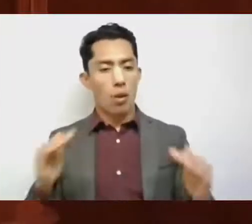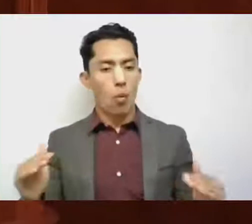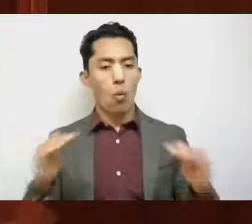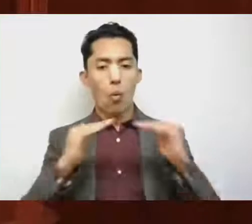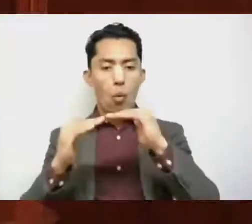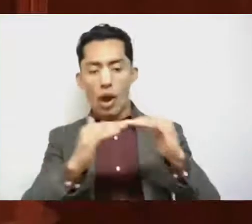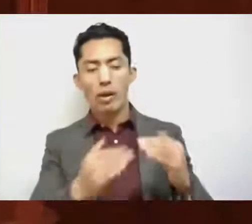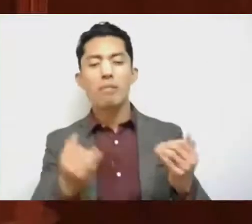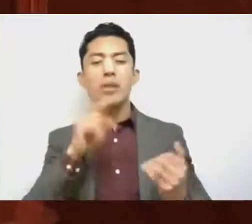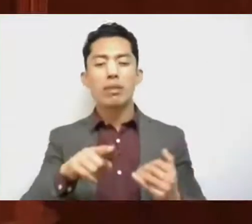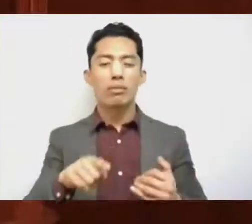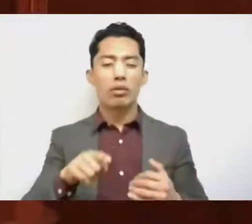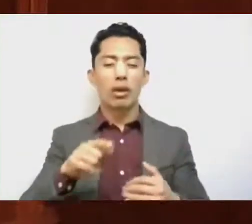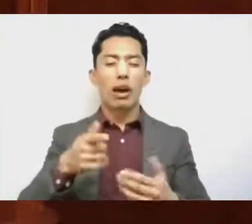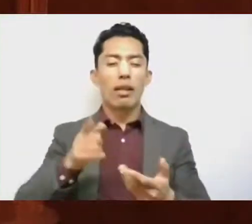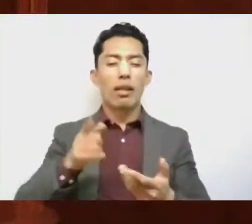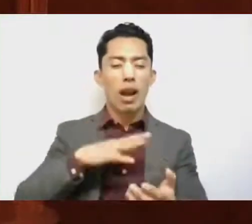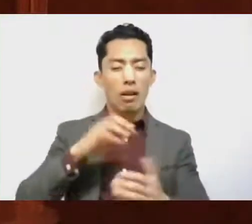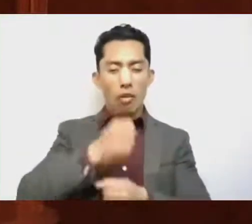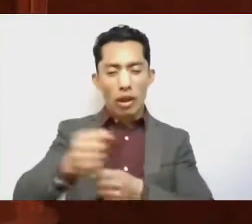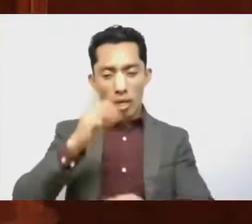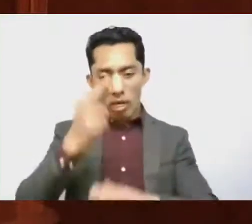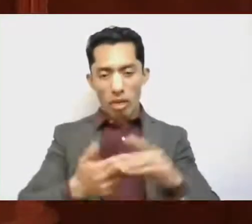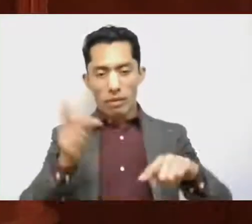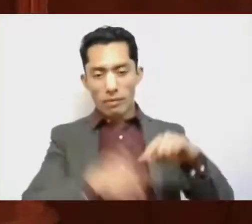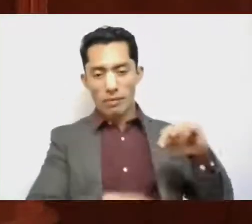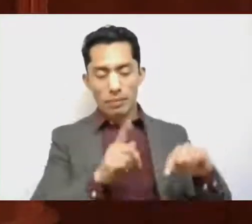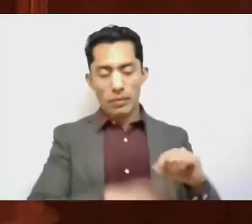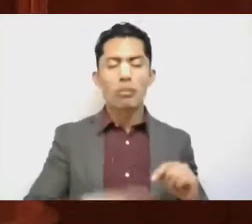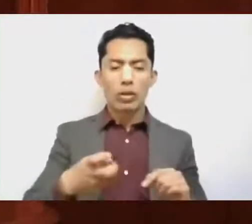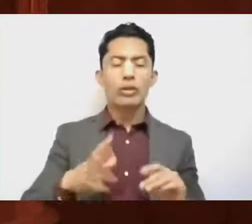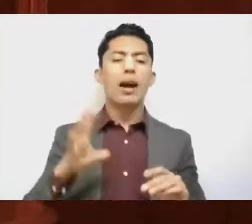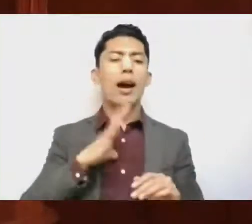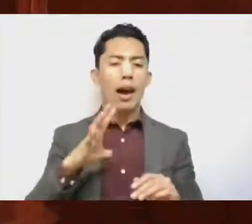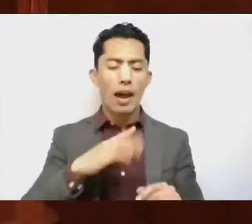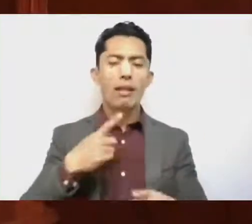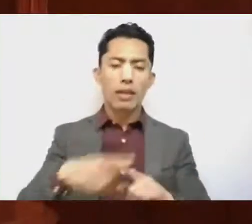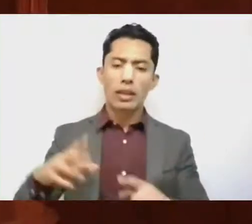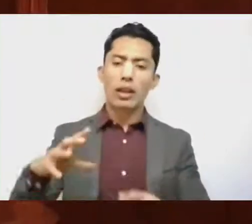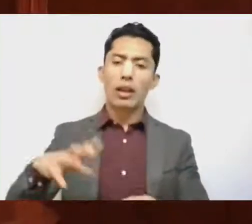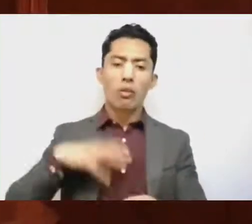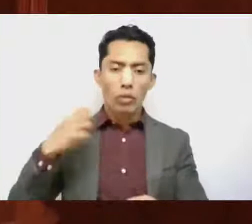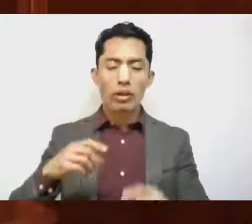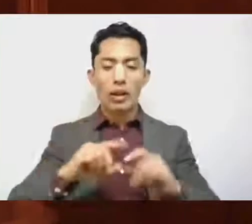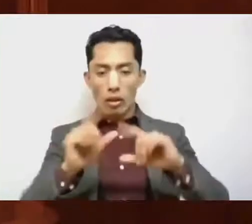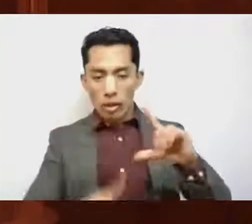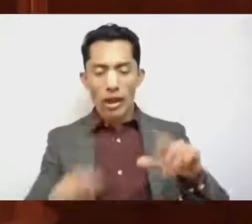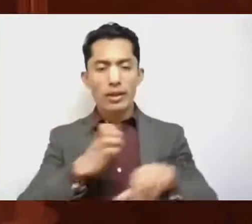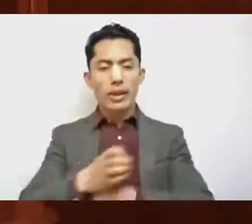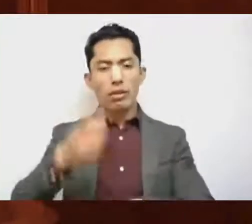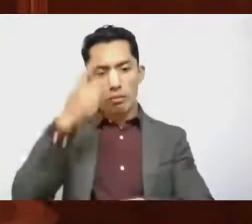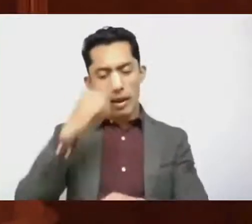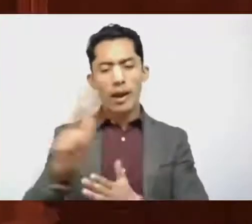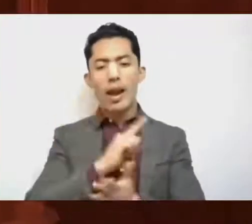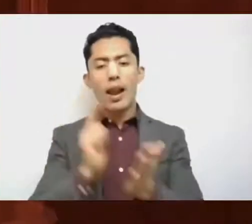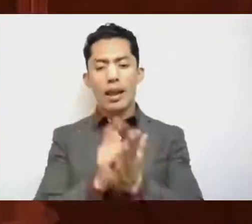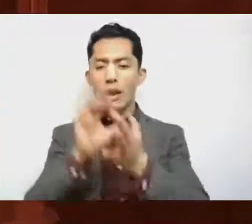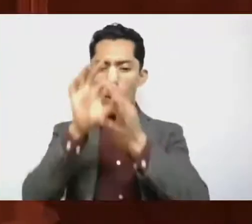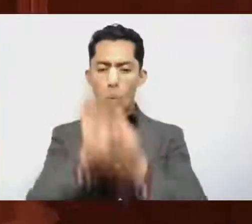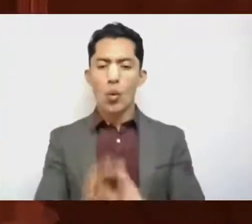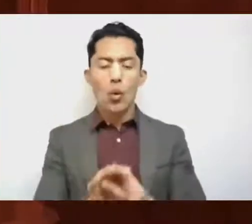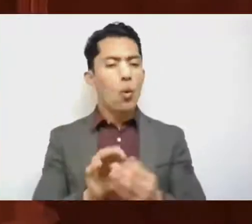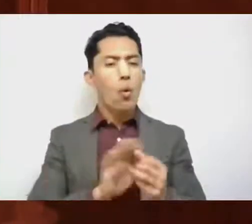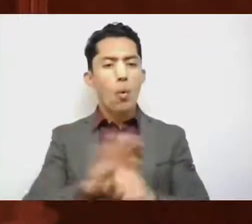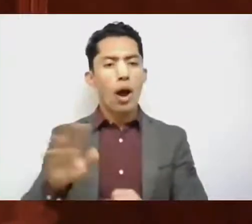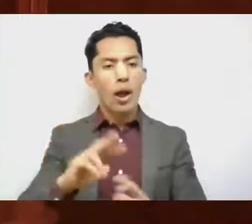erradicación de la violencia. En virtud de ello, se han desplegado esfuerzos a nivel nacional y estatal para armonizar las leyes de acuerdo a los ideales